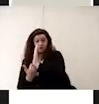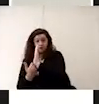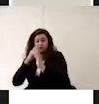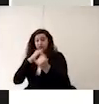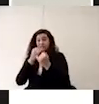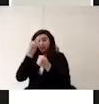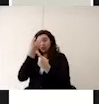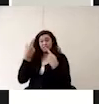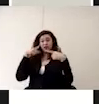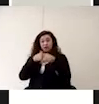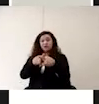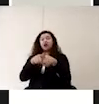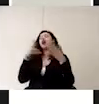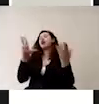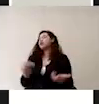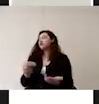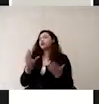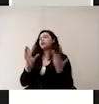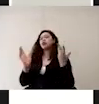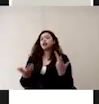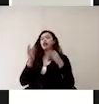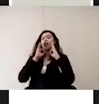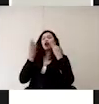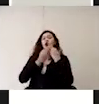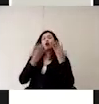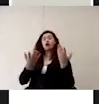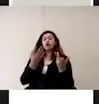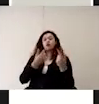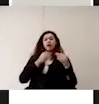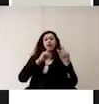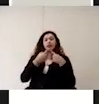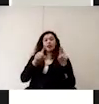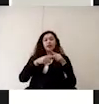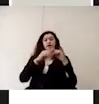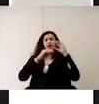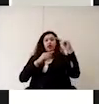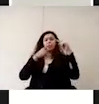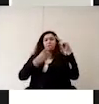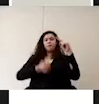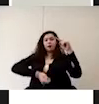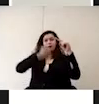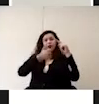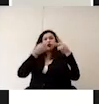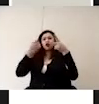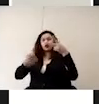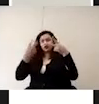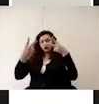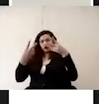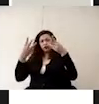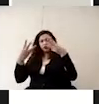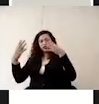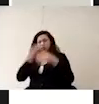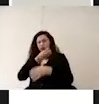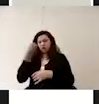es decir se debe buscar la manera de alternar los recesos y designar un